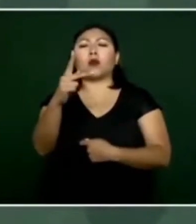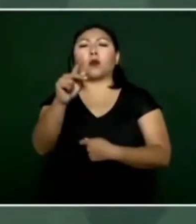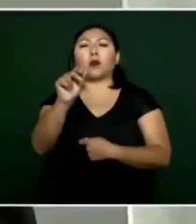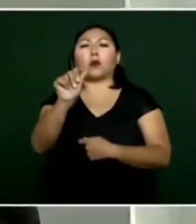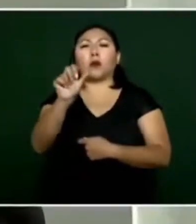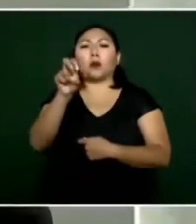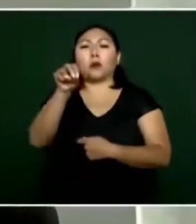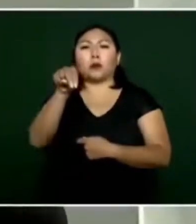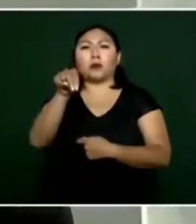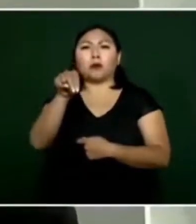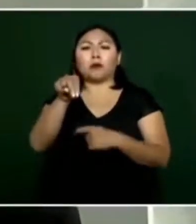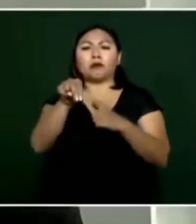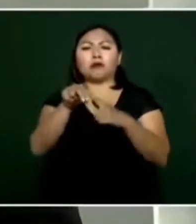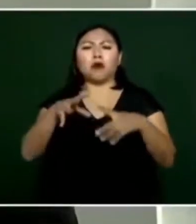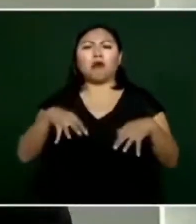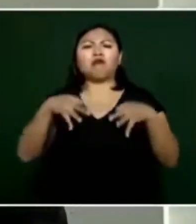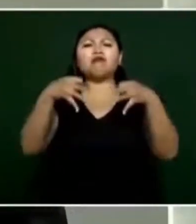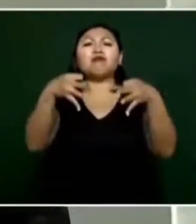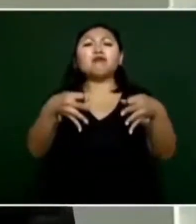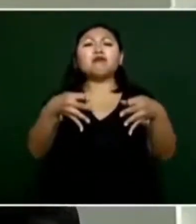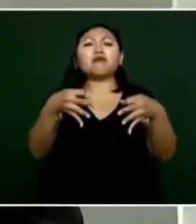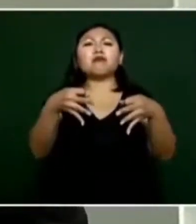nació en 1939,